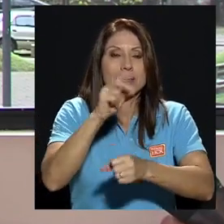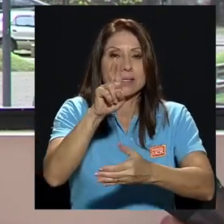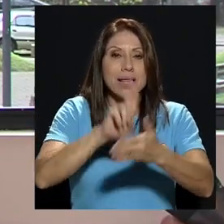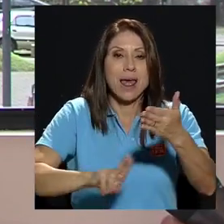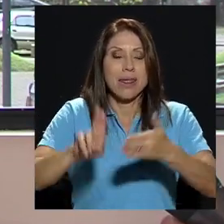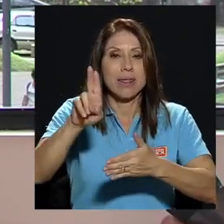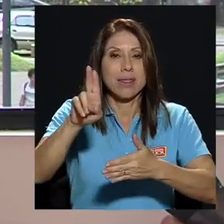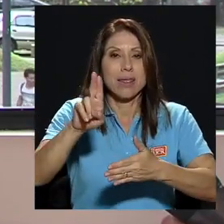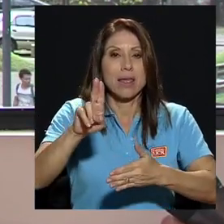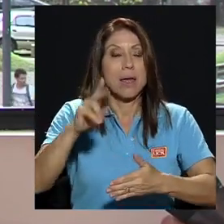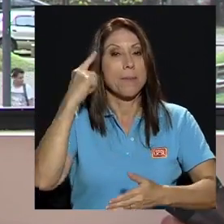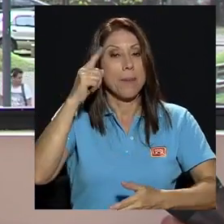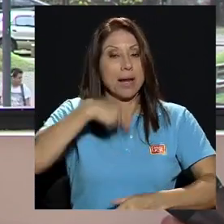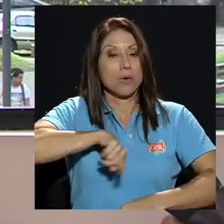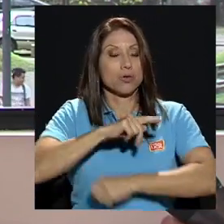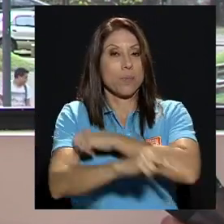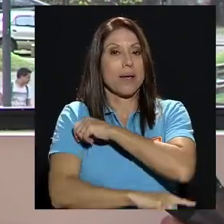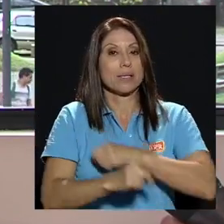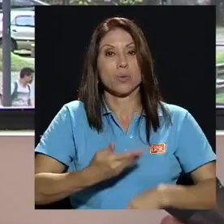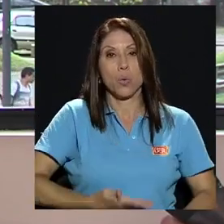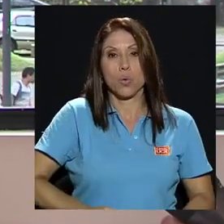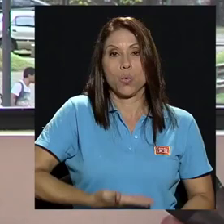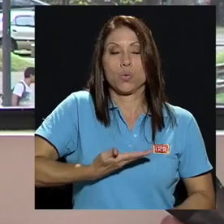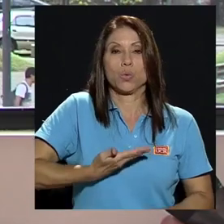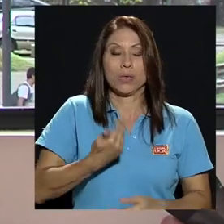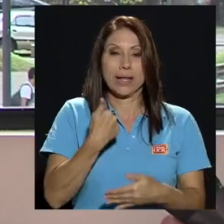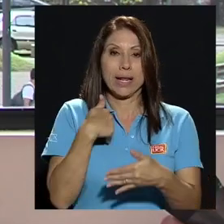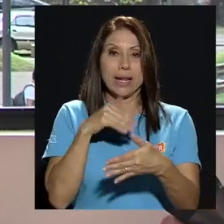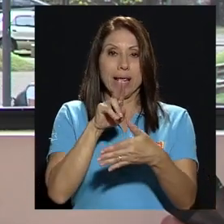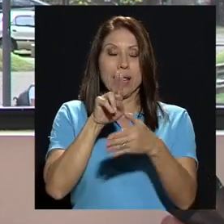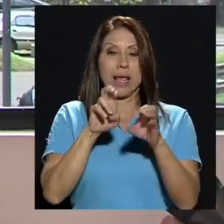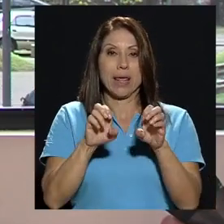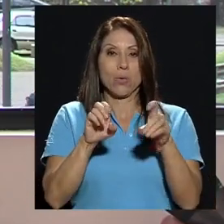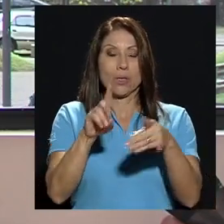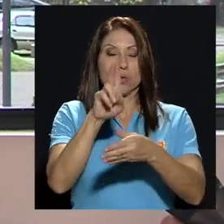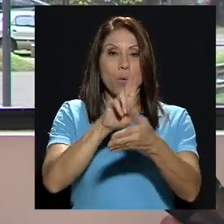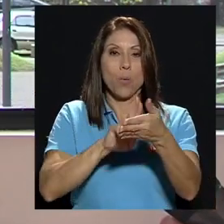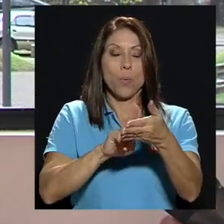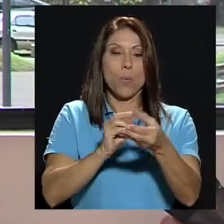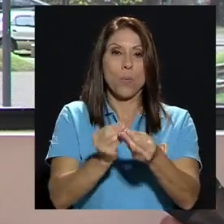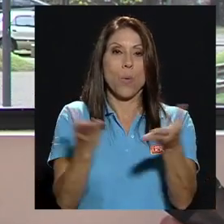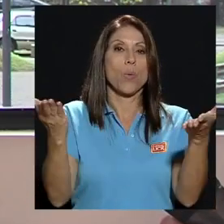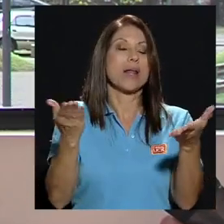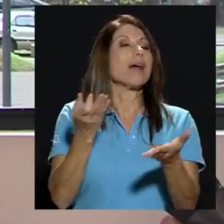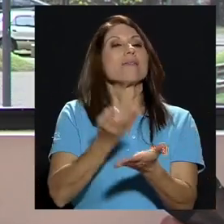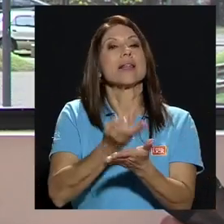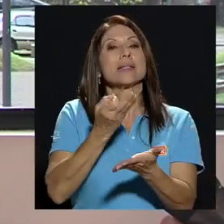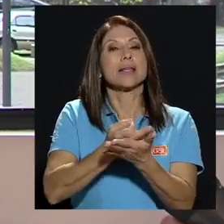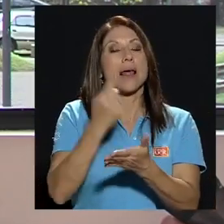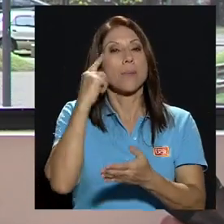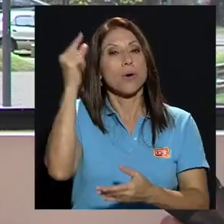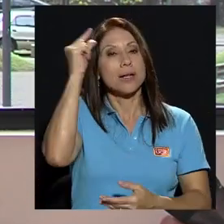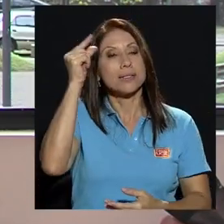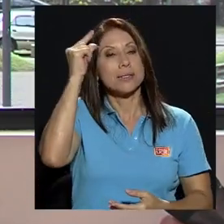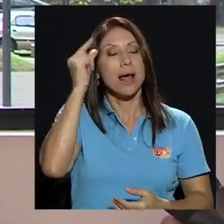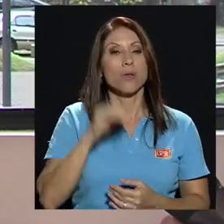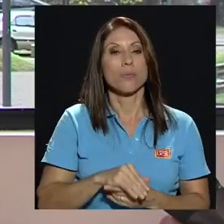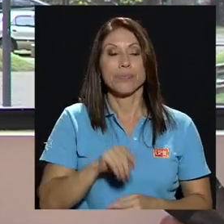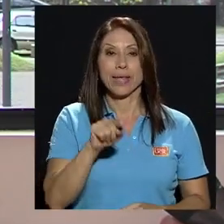orgullo para un país como el nuestro contar con una educación pública financiada por el estado ese